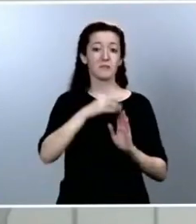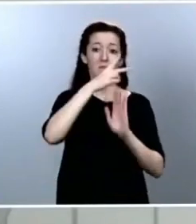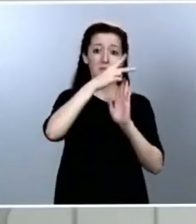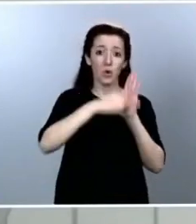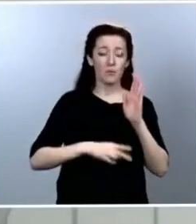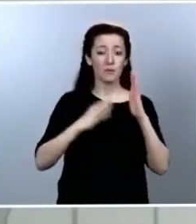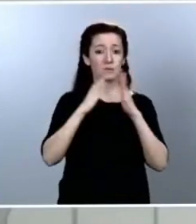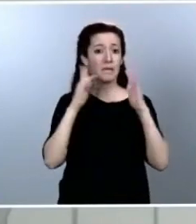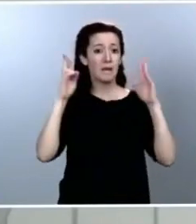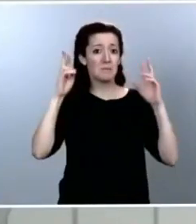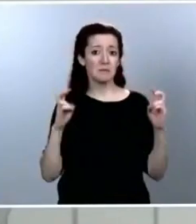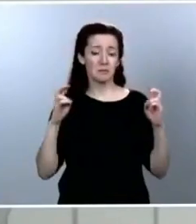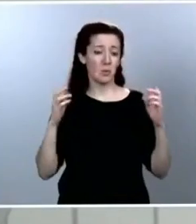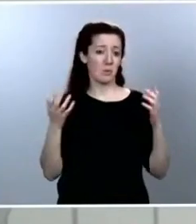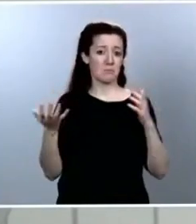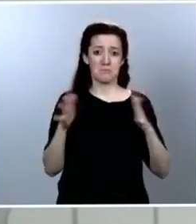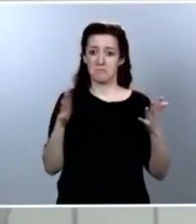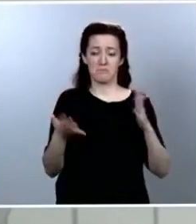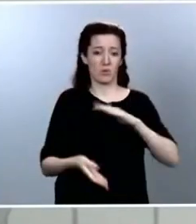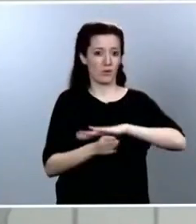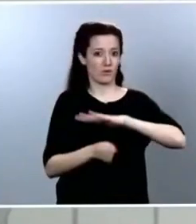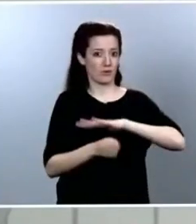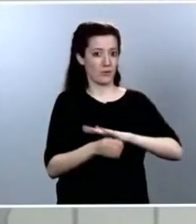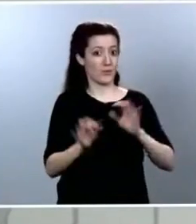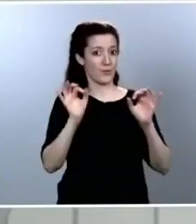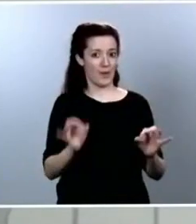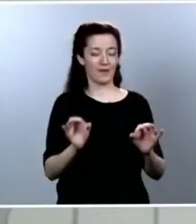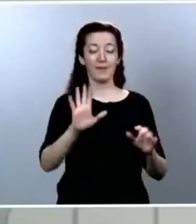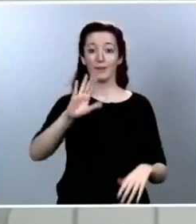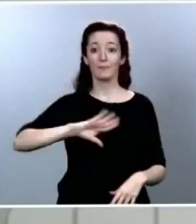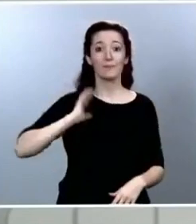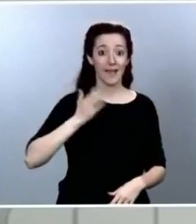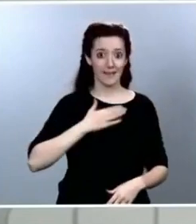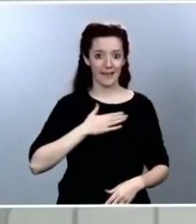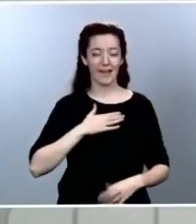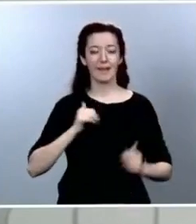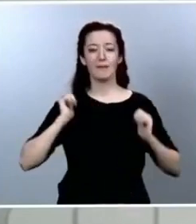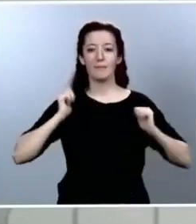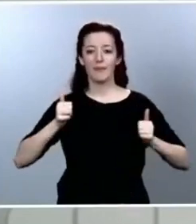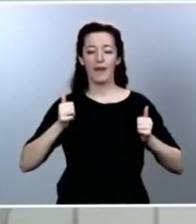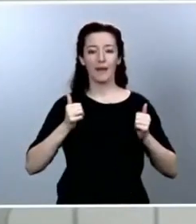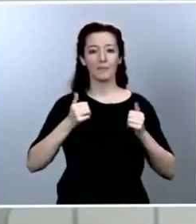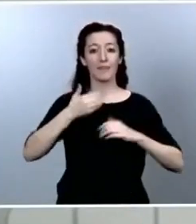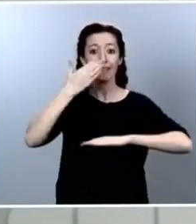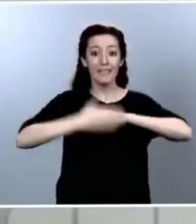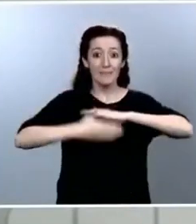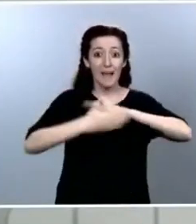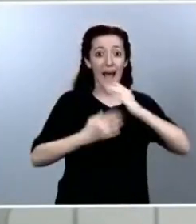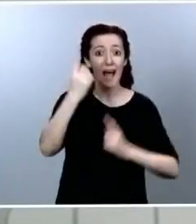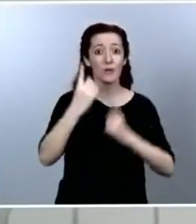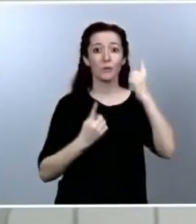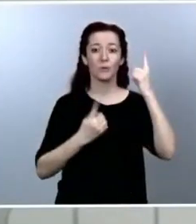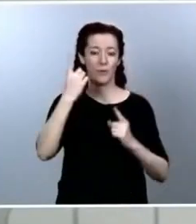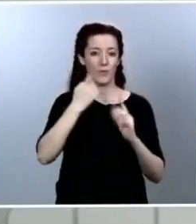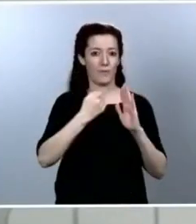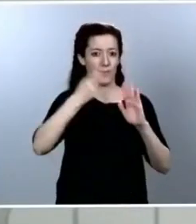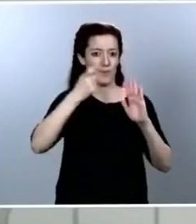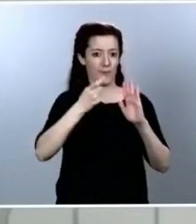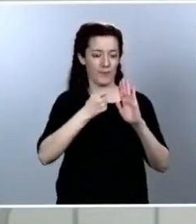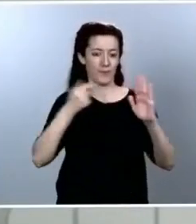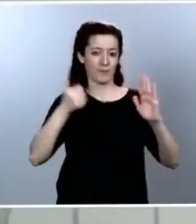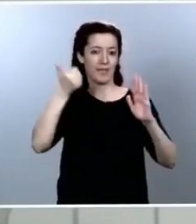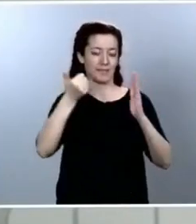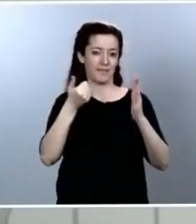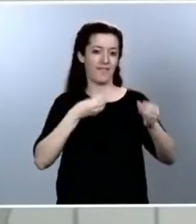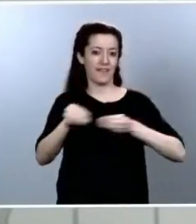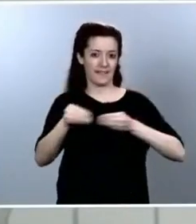desde mañana mismo a introducir pequeños alivios en las restricciones que venimos padeciendo desde hace semanas. El primer alivio será, como